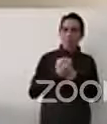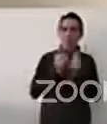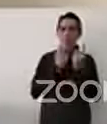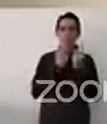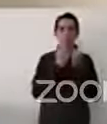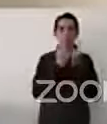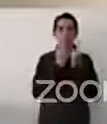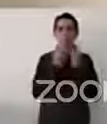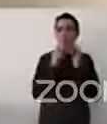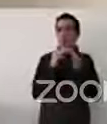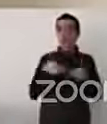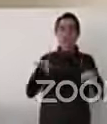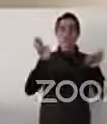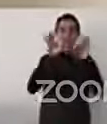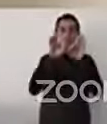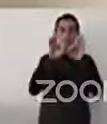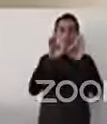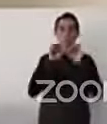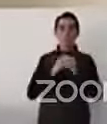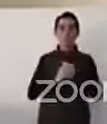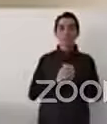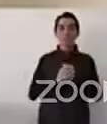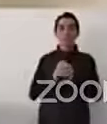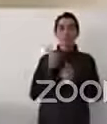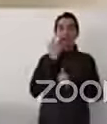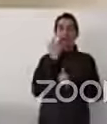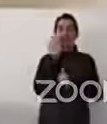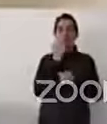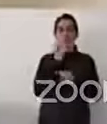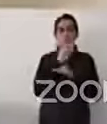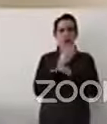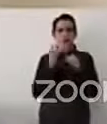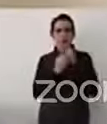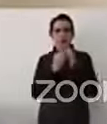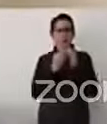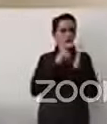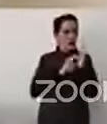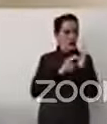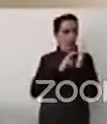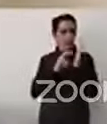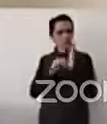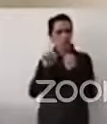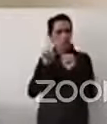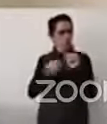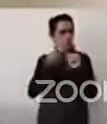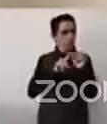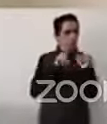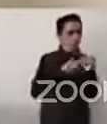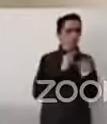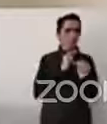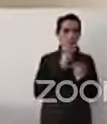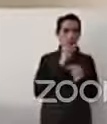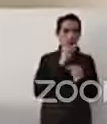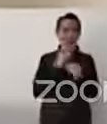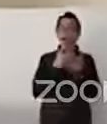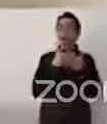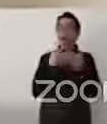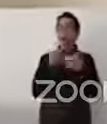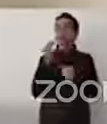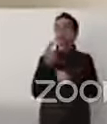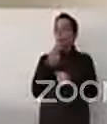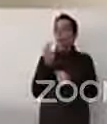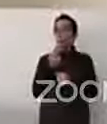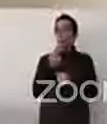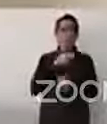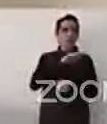cambiar cosas. Hay que empezar a conocer la situación y a dialogar que eso es algo que creo que en